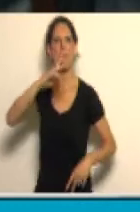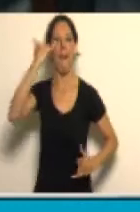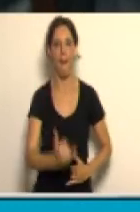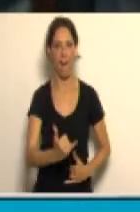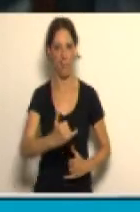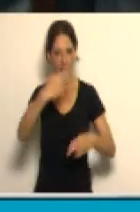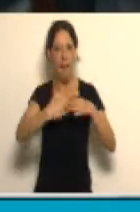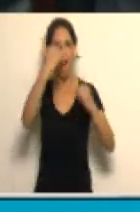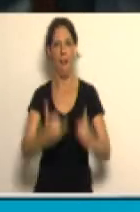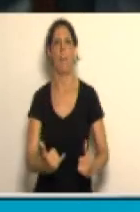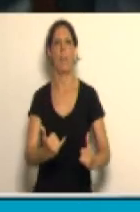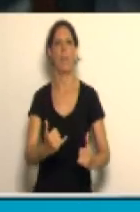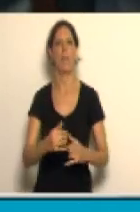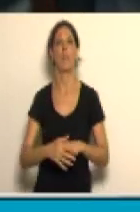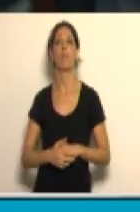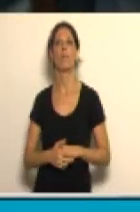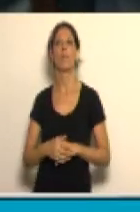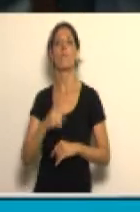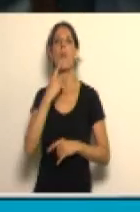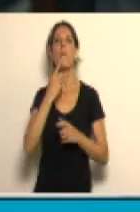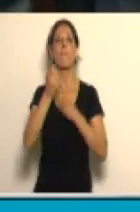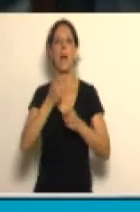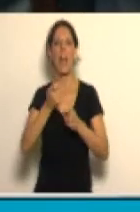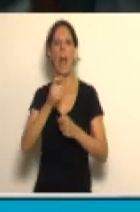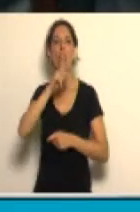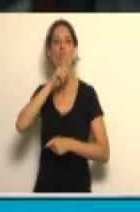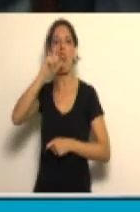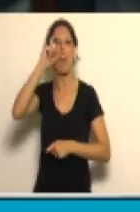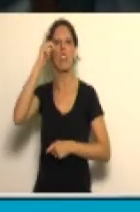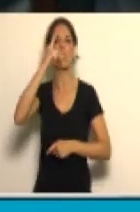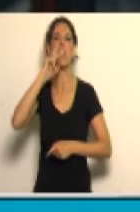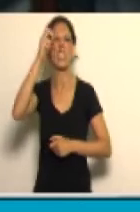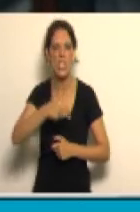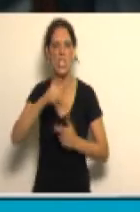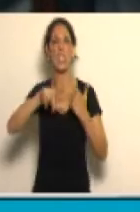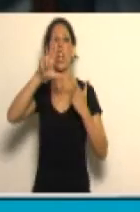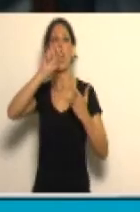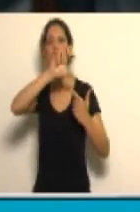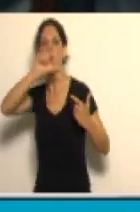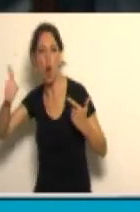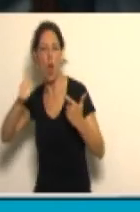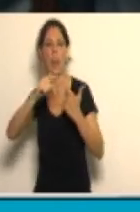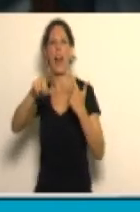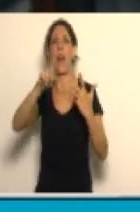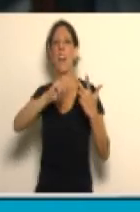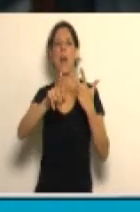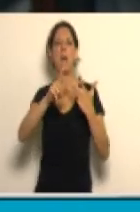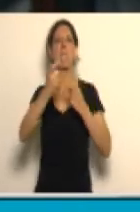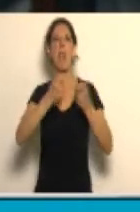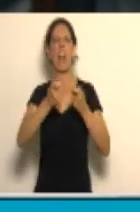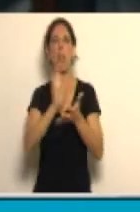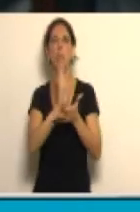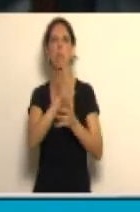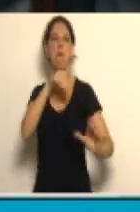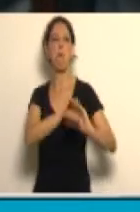señor Presidente, el mercado es Techin, Pablo Roca, el mercado son los